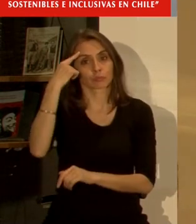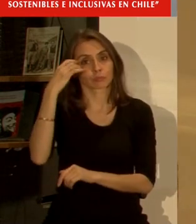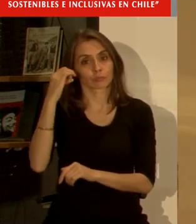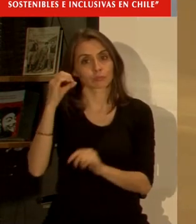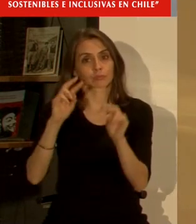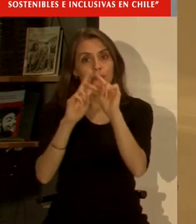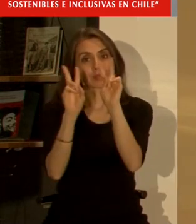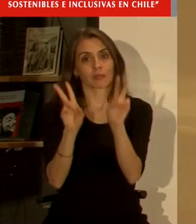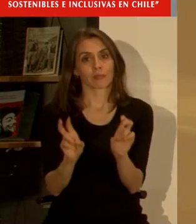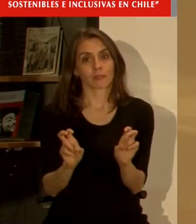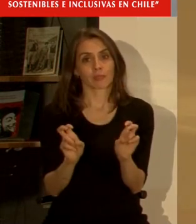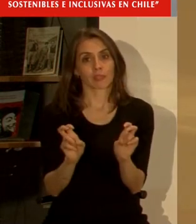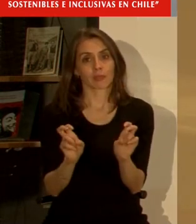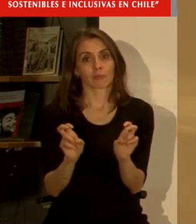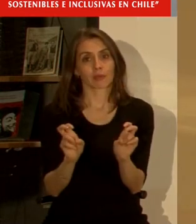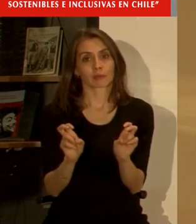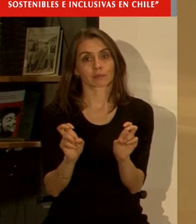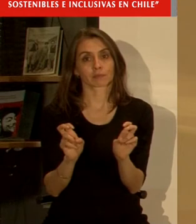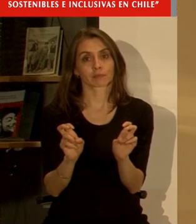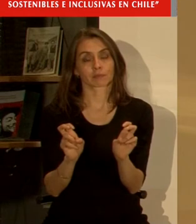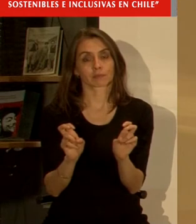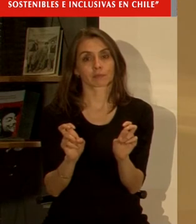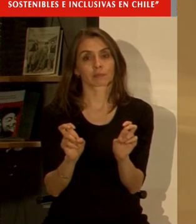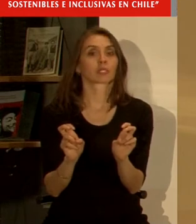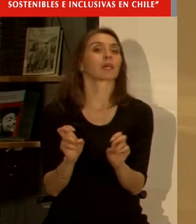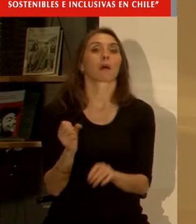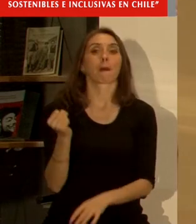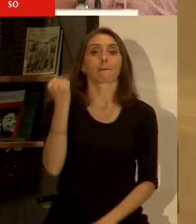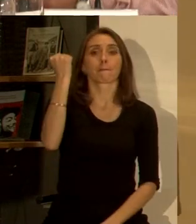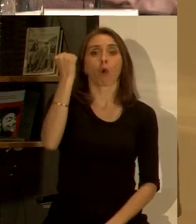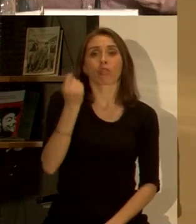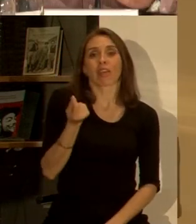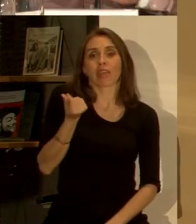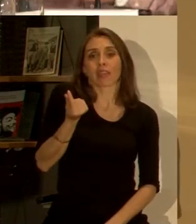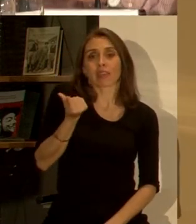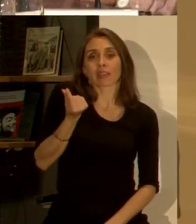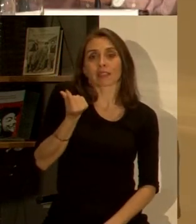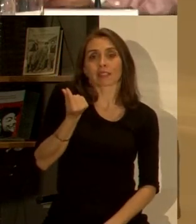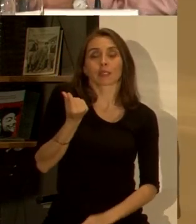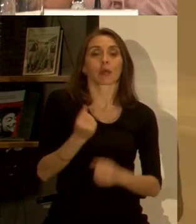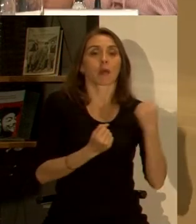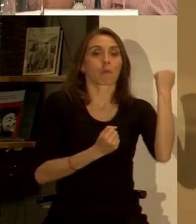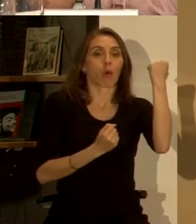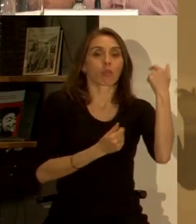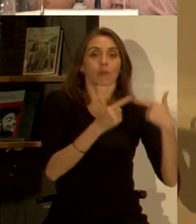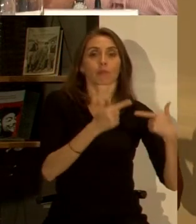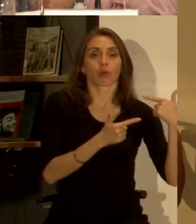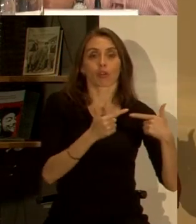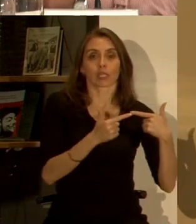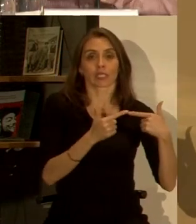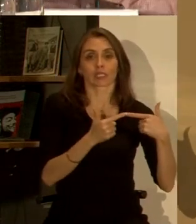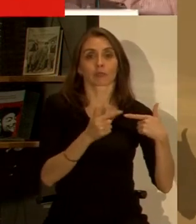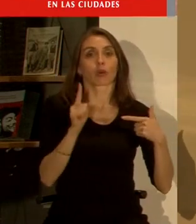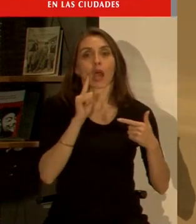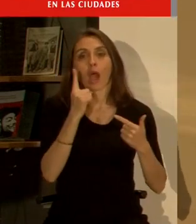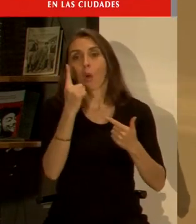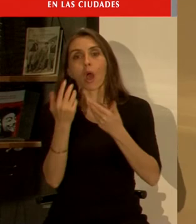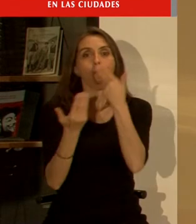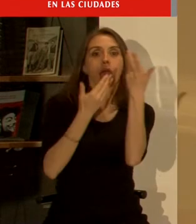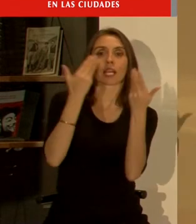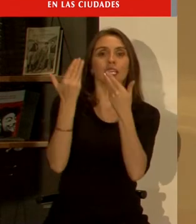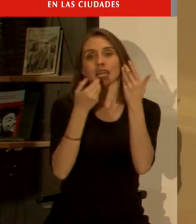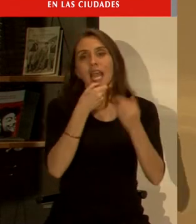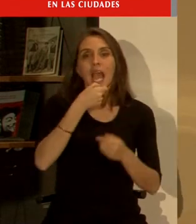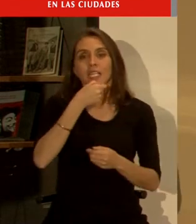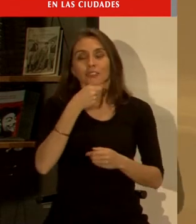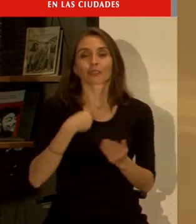el tema del poder económico es y el poder político no es cierto hoy día hay una canción que cuando hace